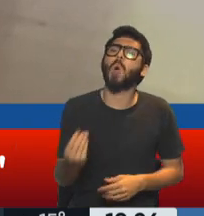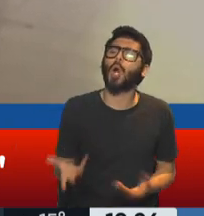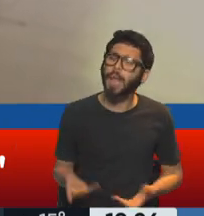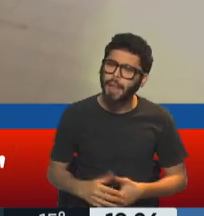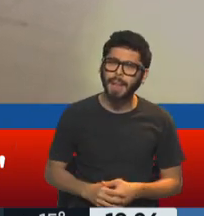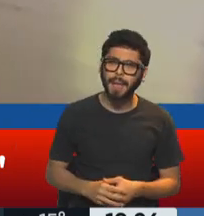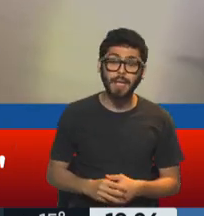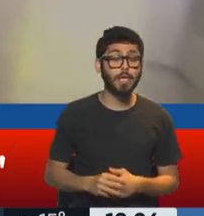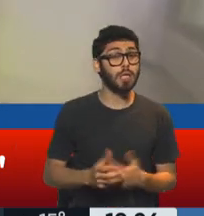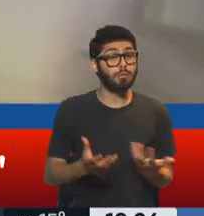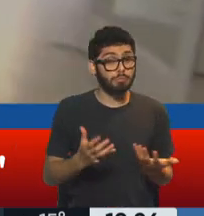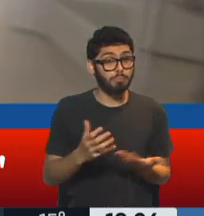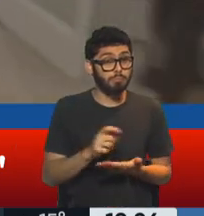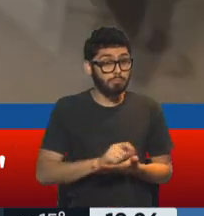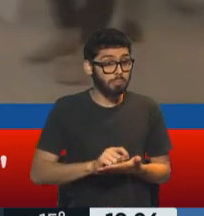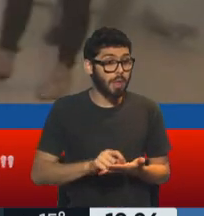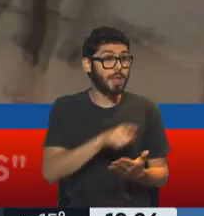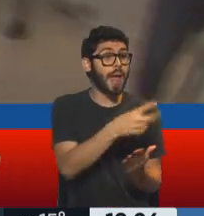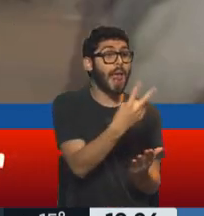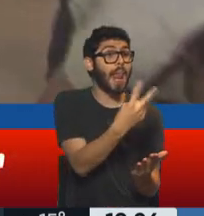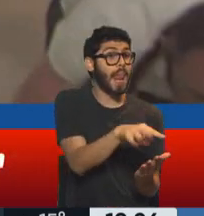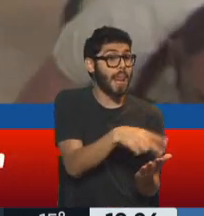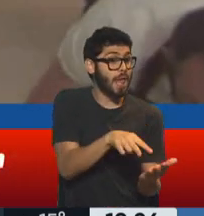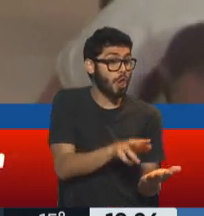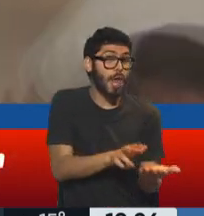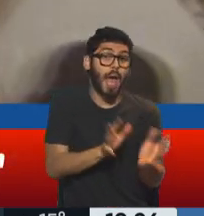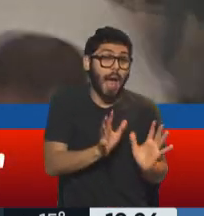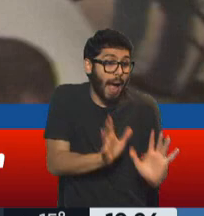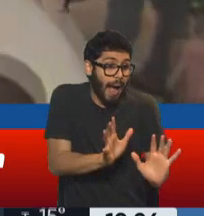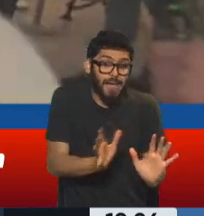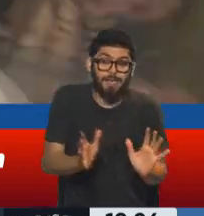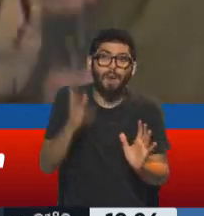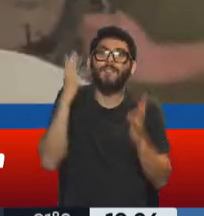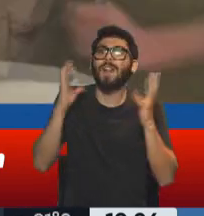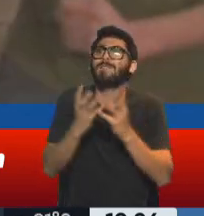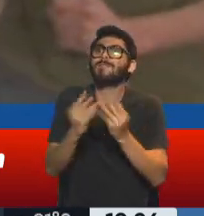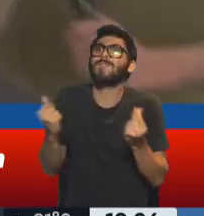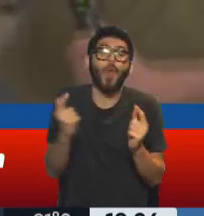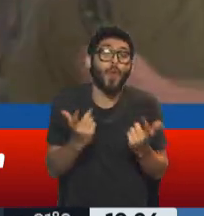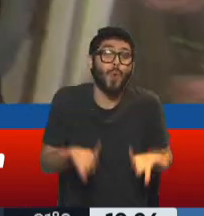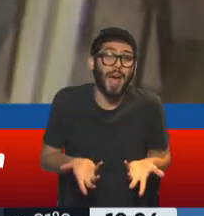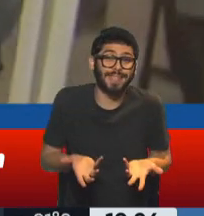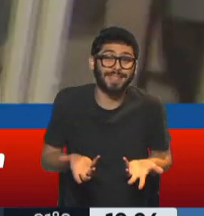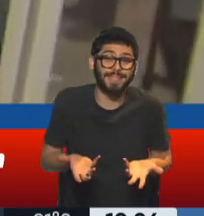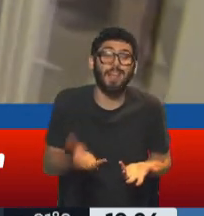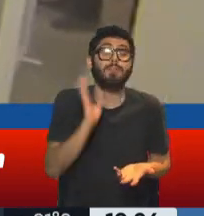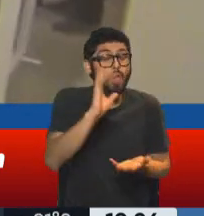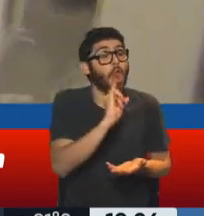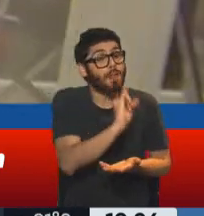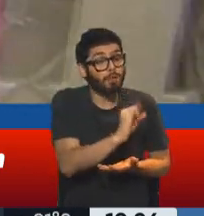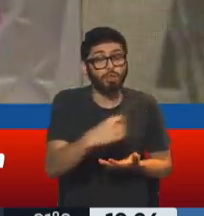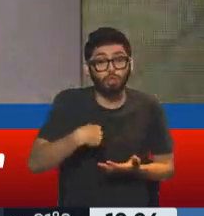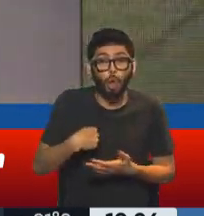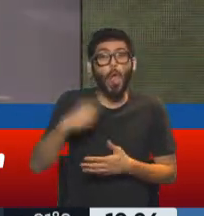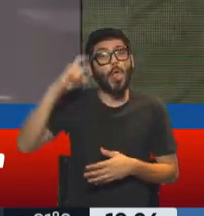Y entonces Kino le dijo, con lectores como vos, nunca va a desaparecer Mafalda, sin lugar a dudas. Pero también le explicó que la dibujó